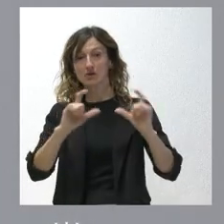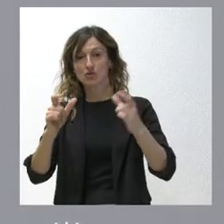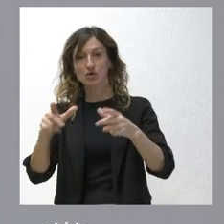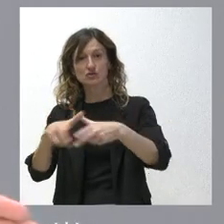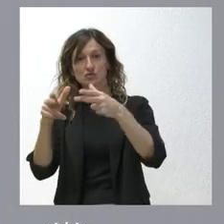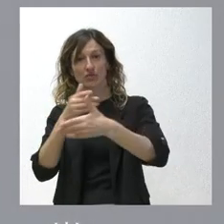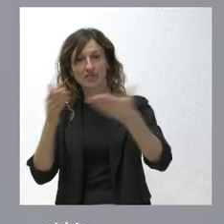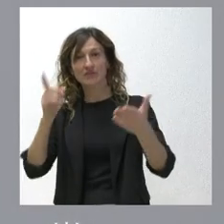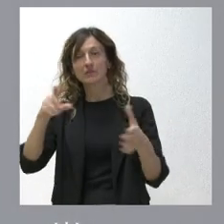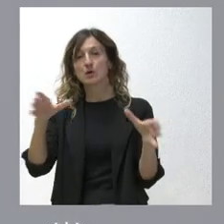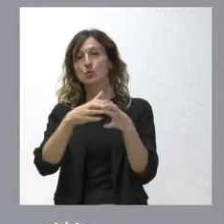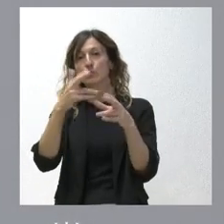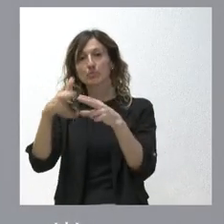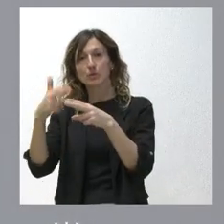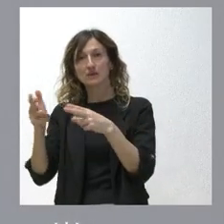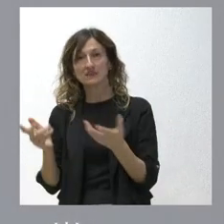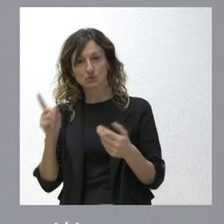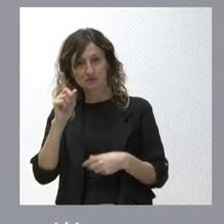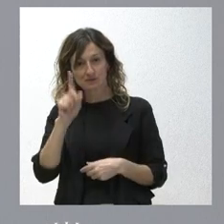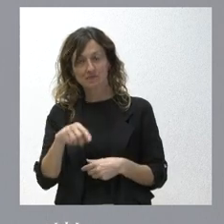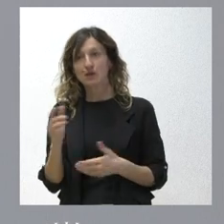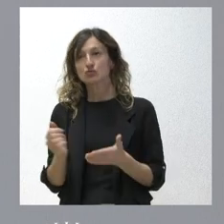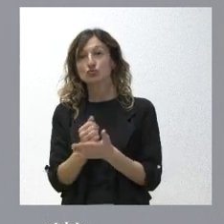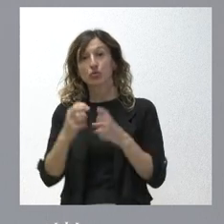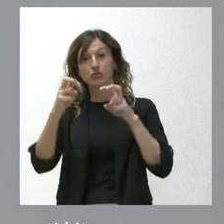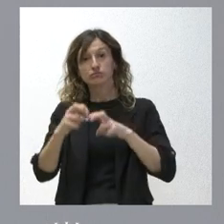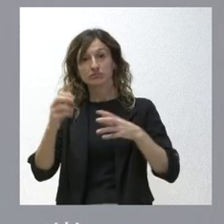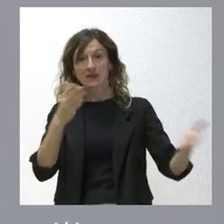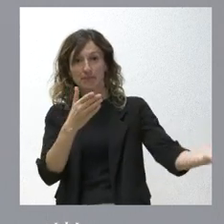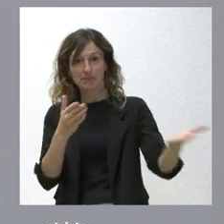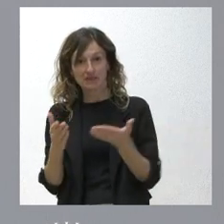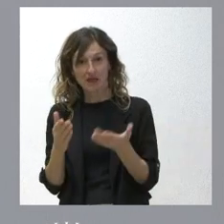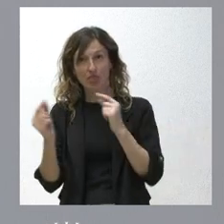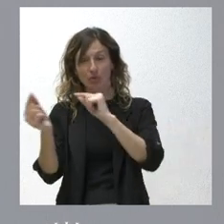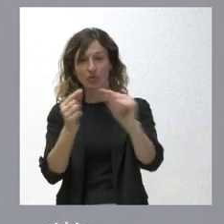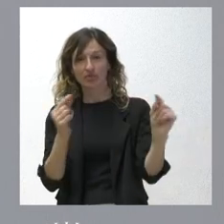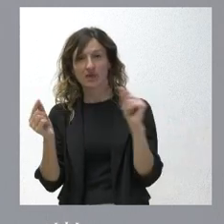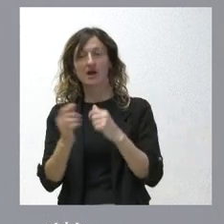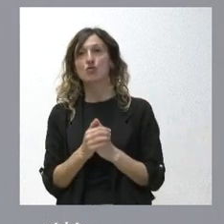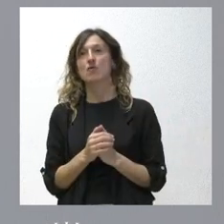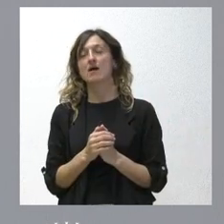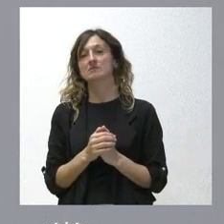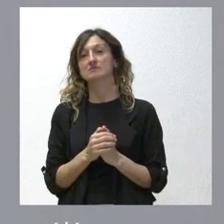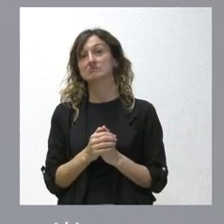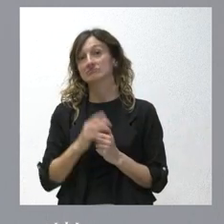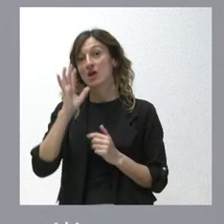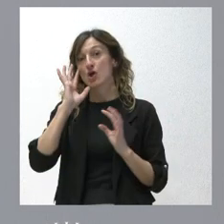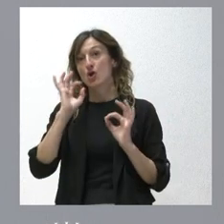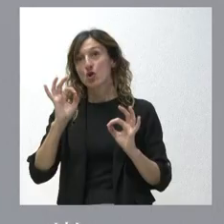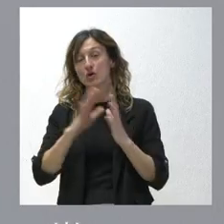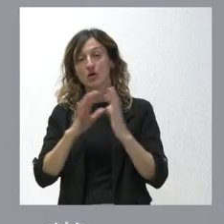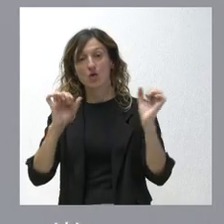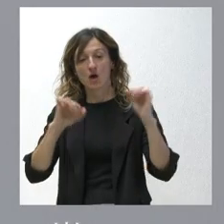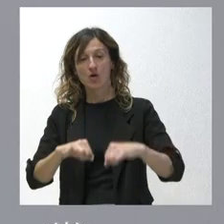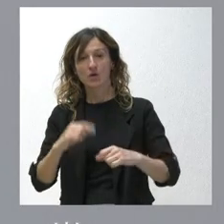y también con los grupos políticos todo el mundo está invitado a sentarse ya del hogar lógicamente el acuerdo pues en